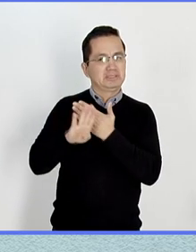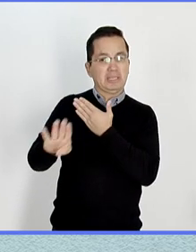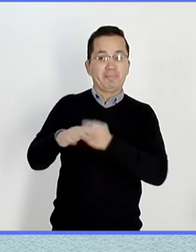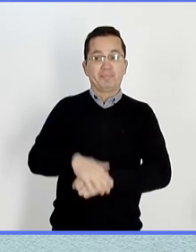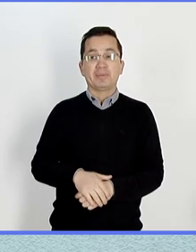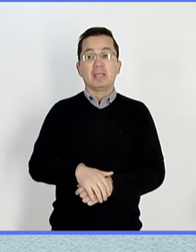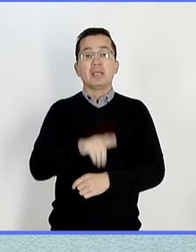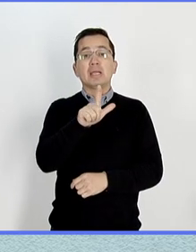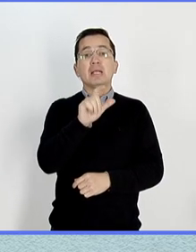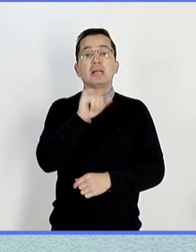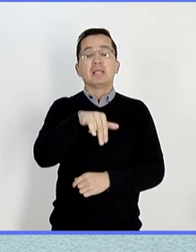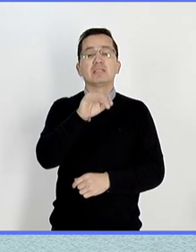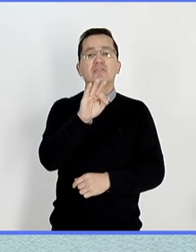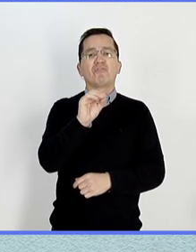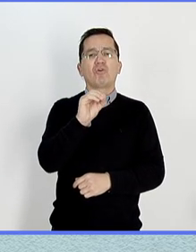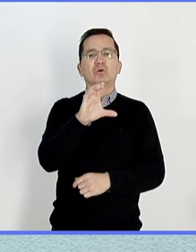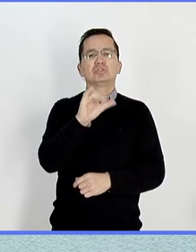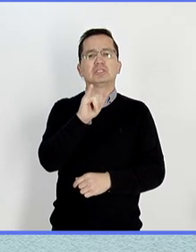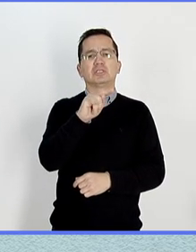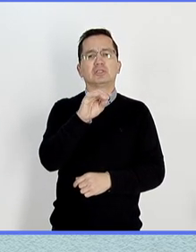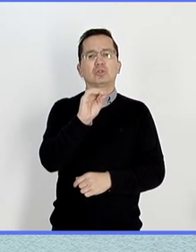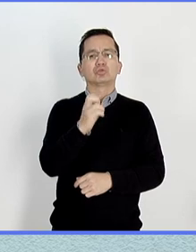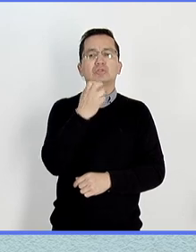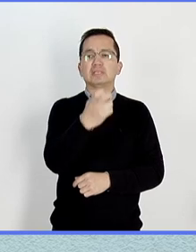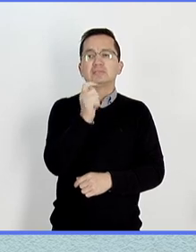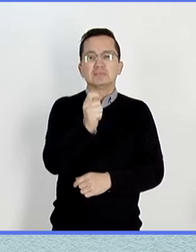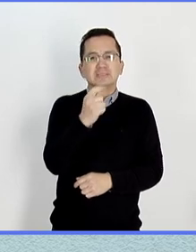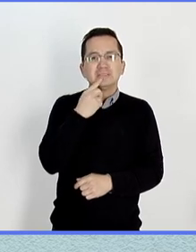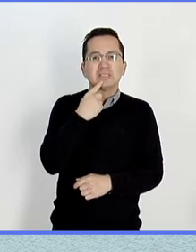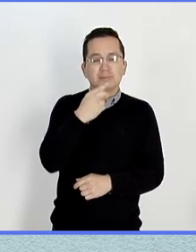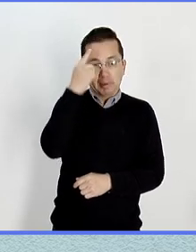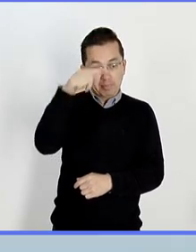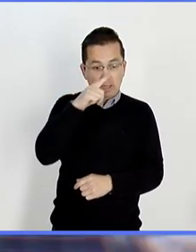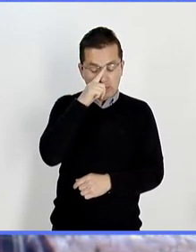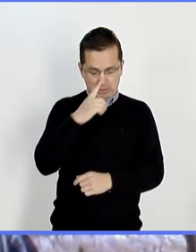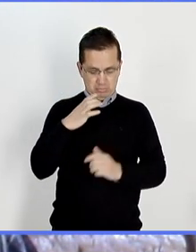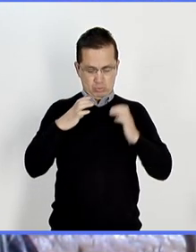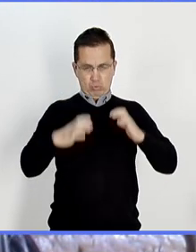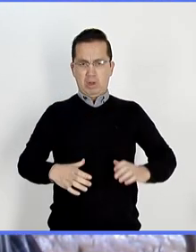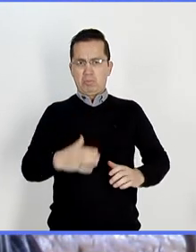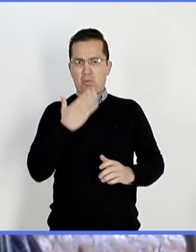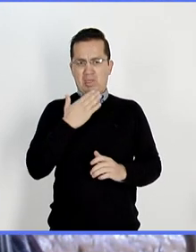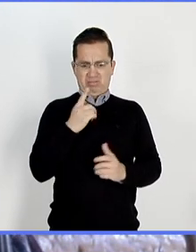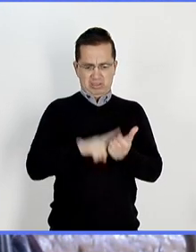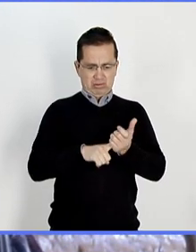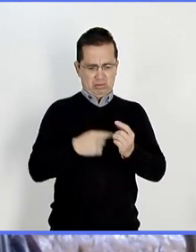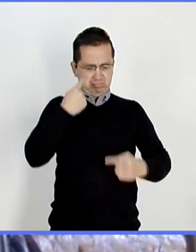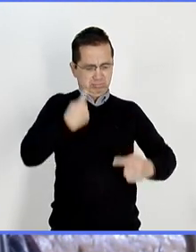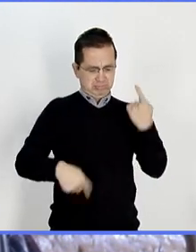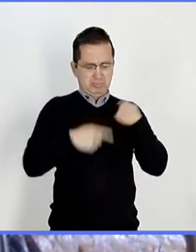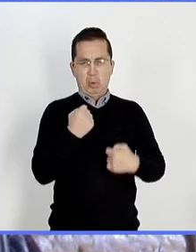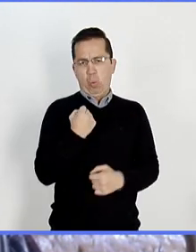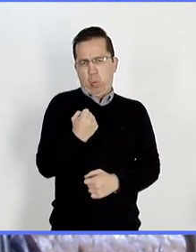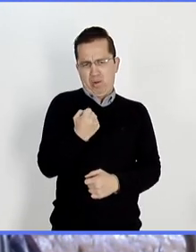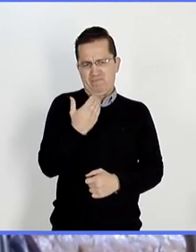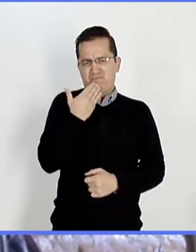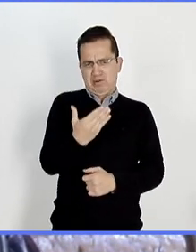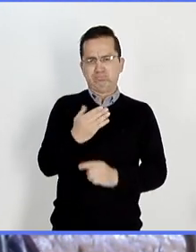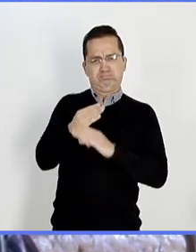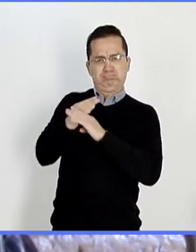que regulan toda la respuesta inmunológica y fabrican anticuerpos. Todos en conjunto,